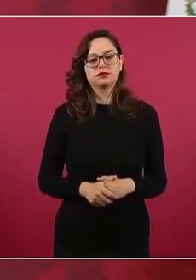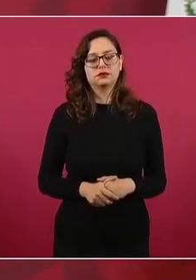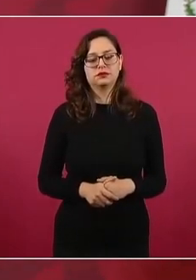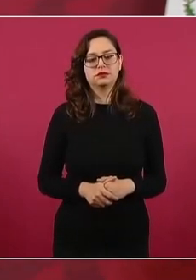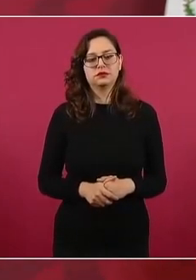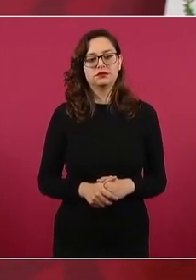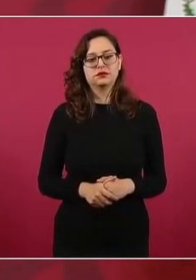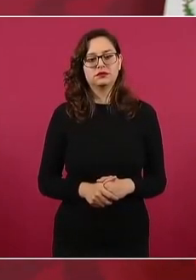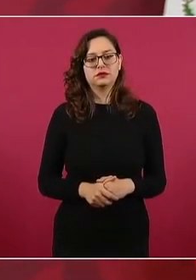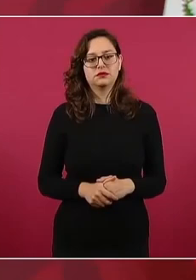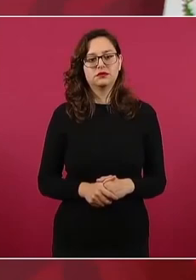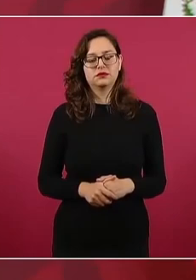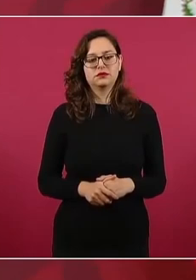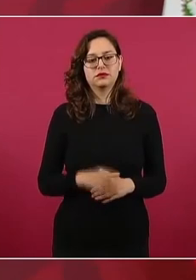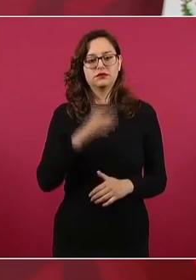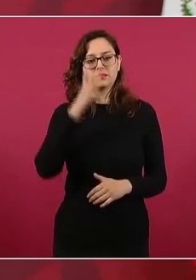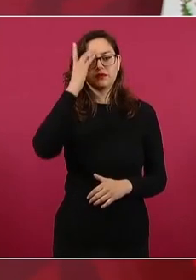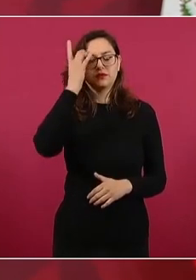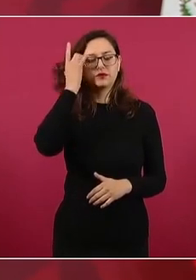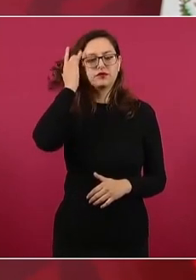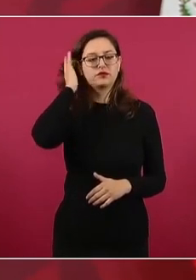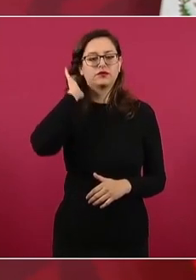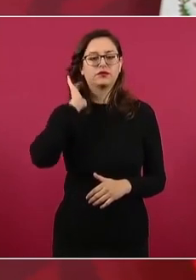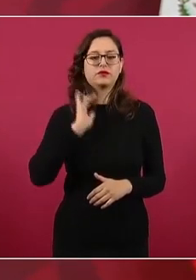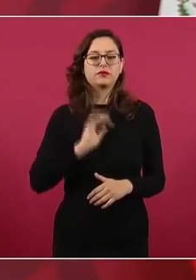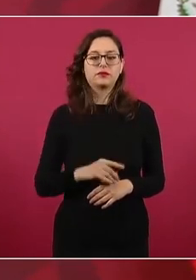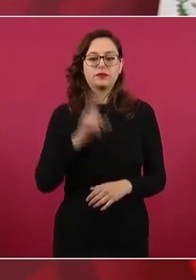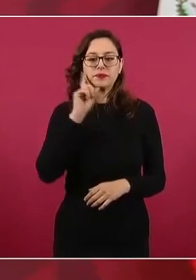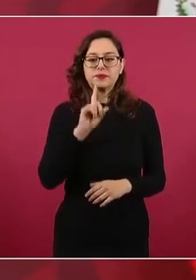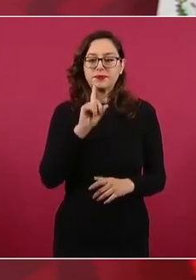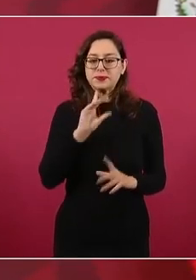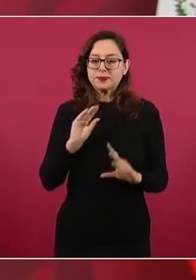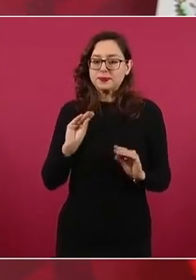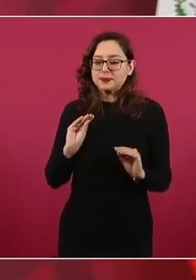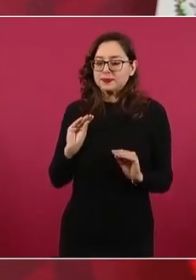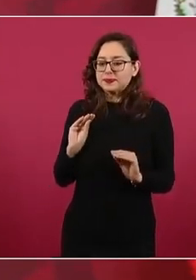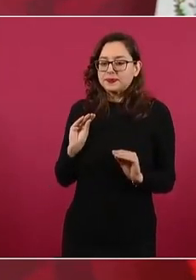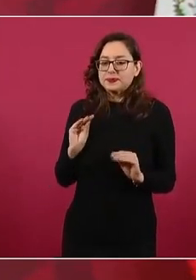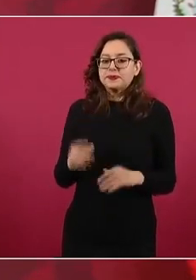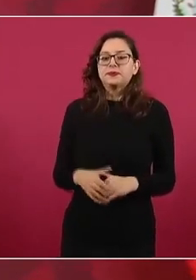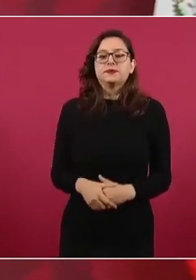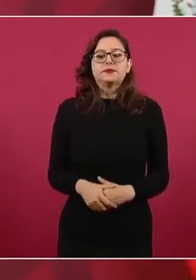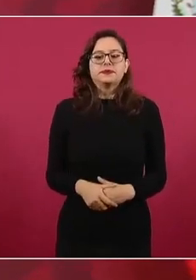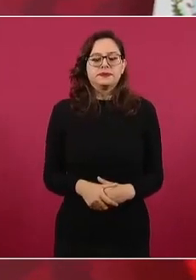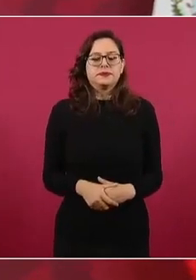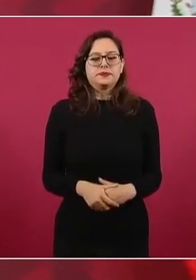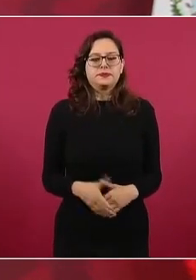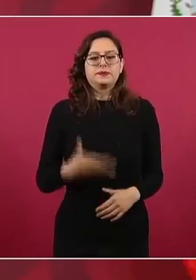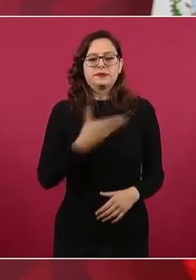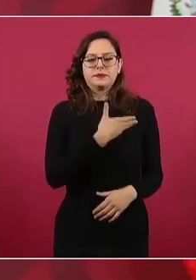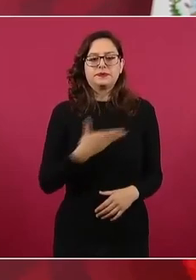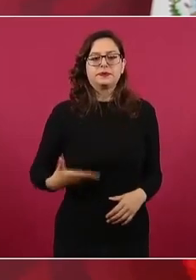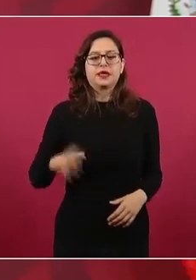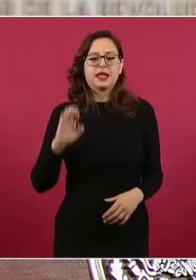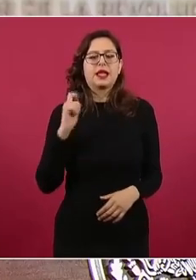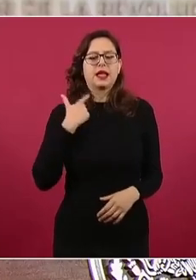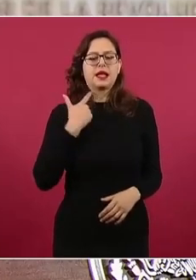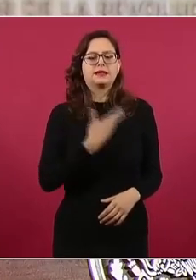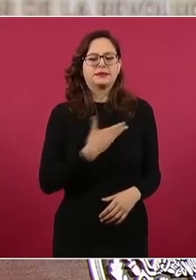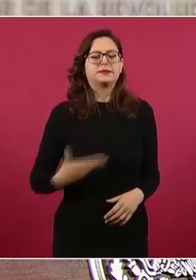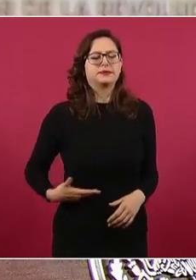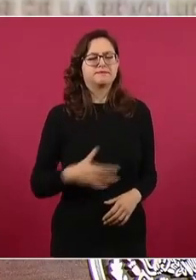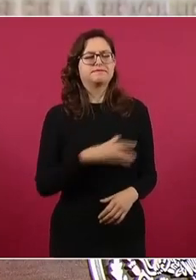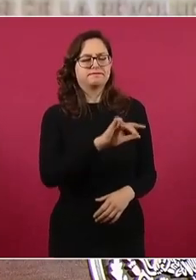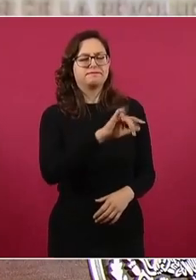ya se quedan callados y ya el general dice ya lo vamos a ver,